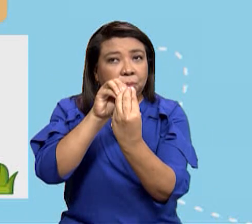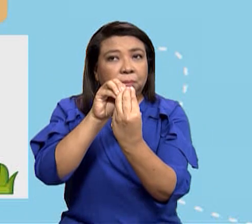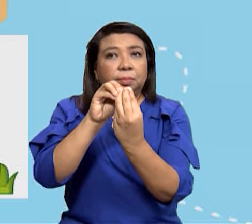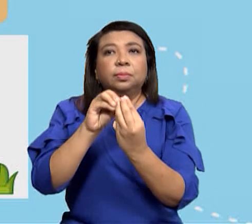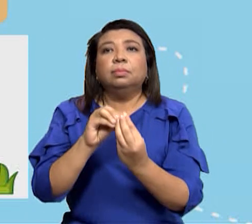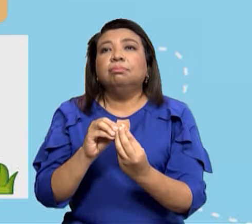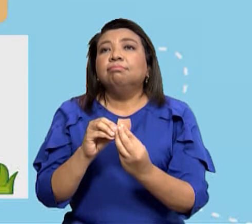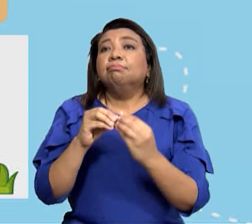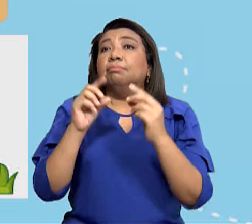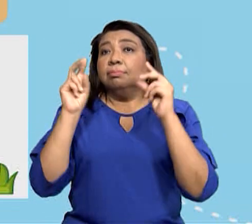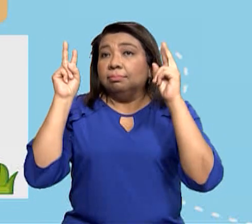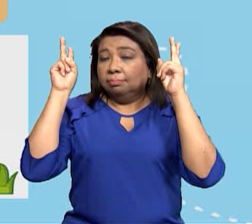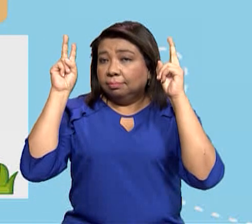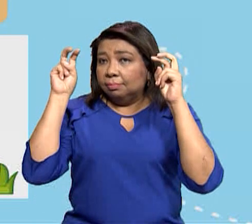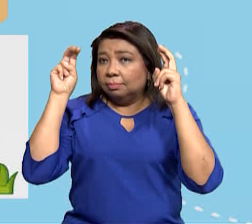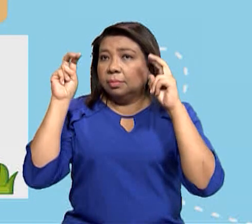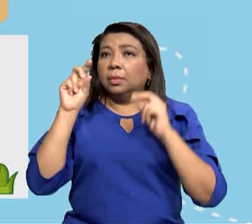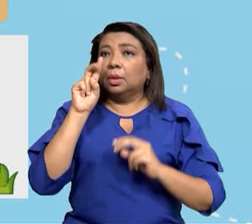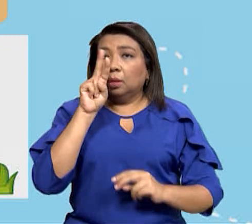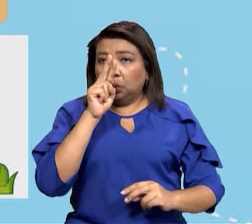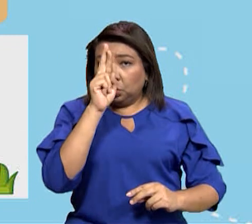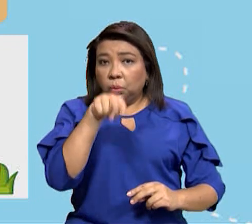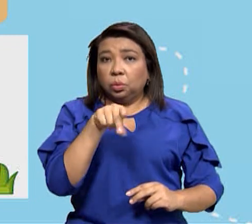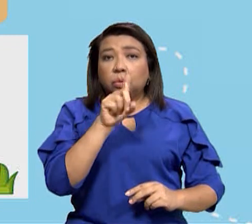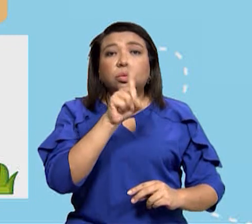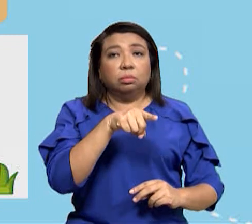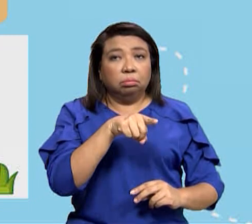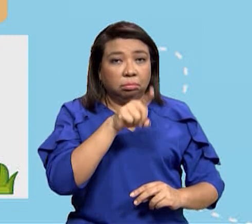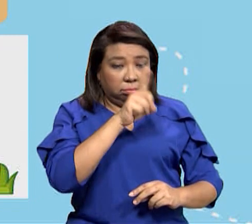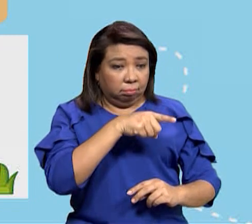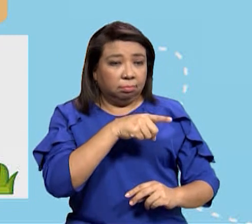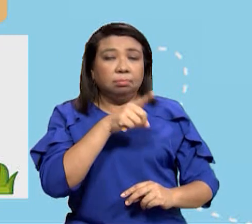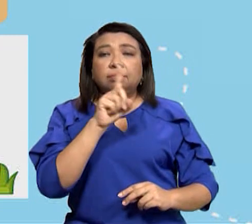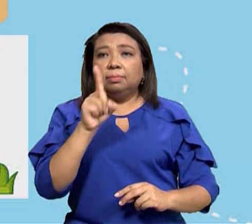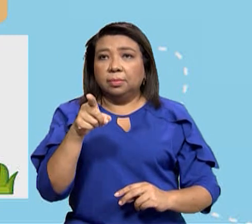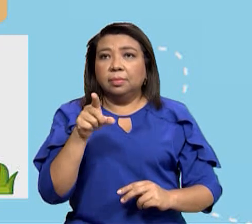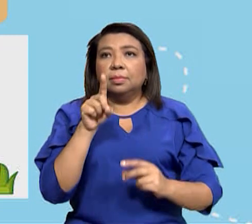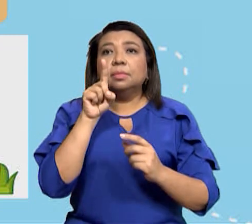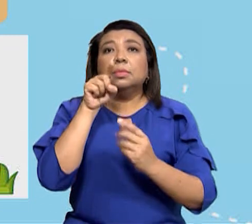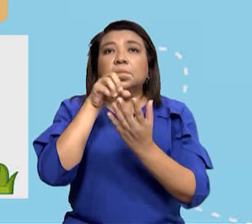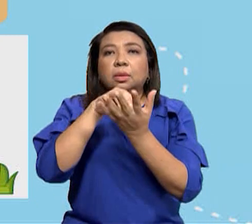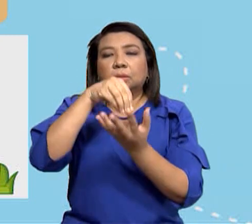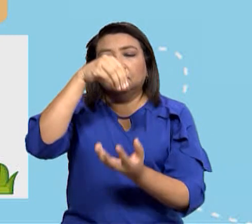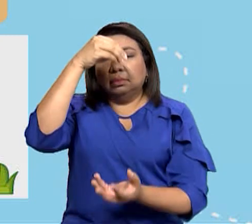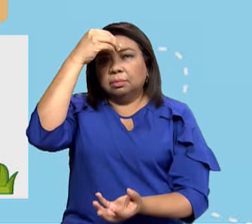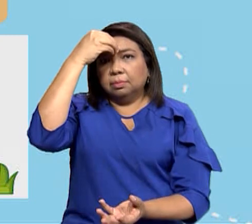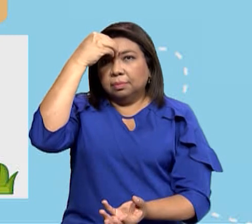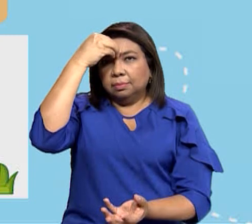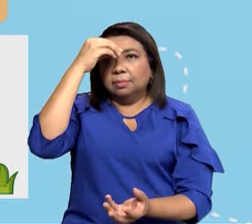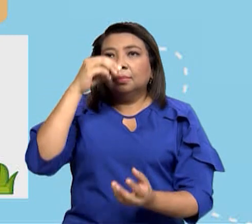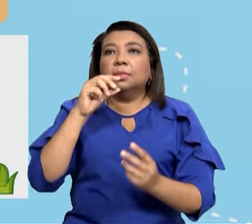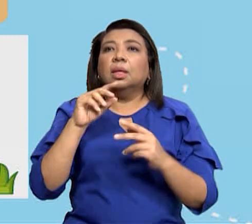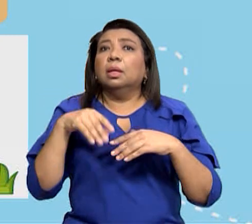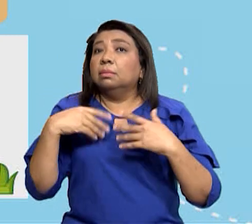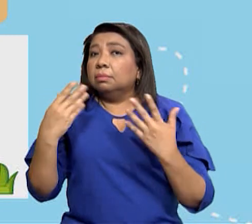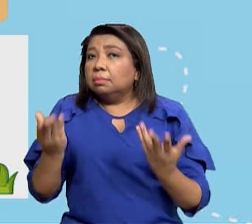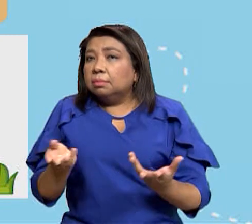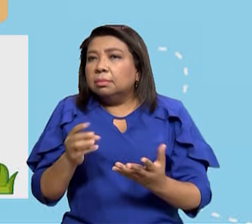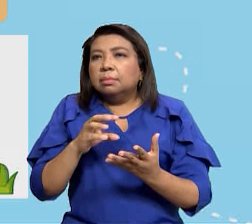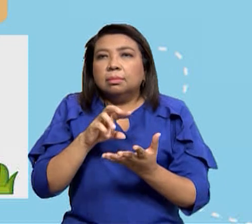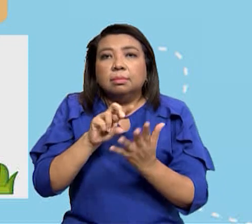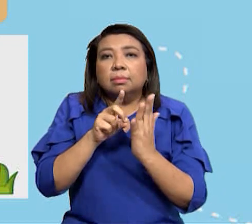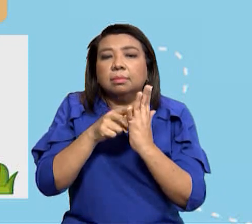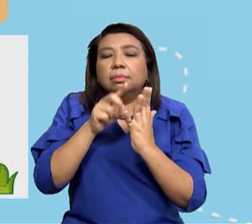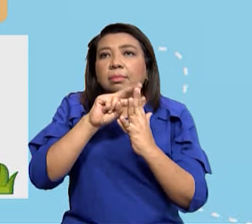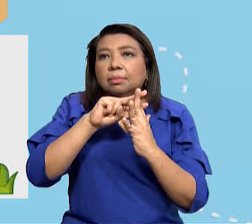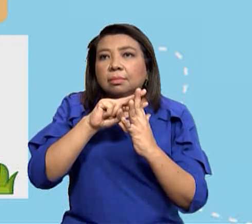conozcas tus deberes y los deberes son las normas y obligaciones que regulan